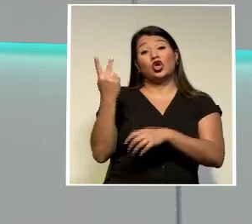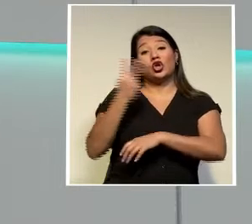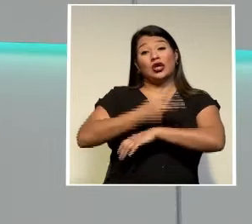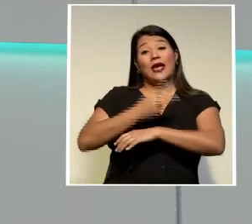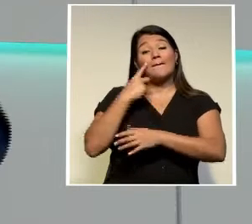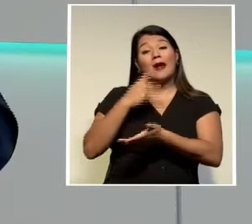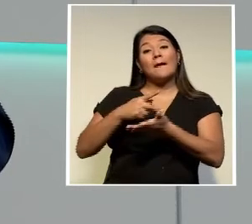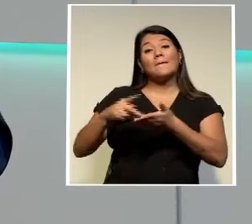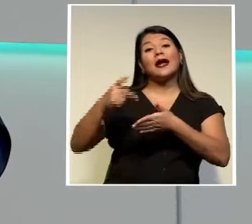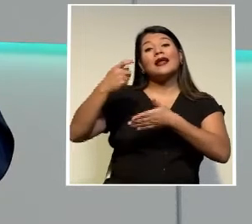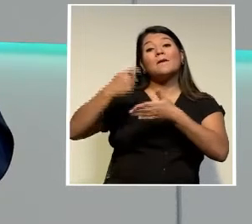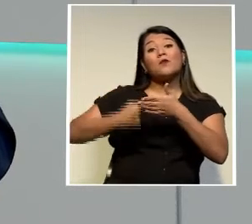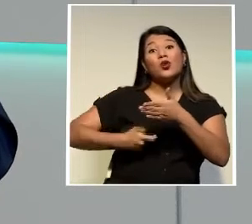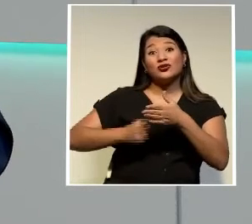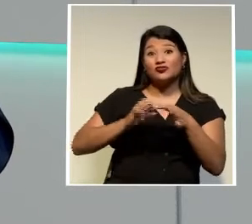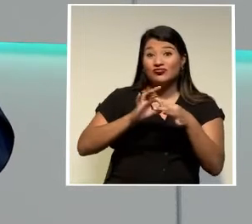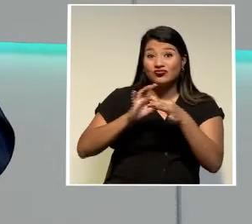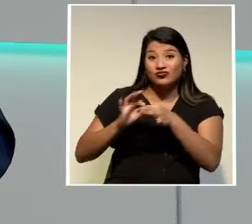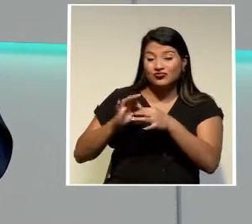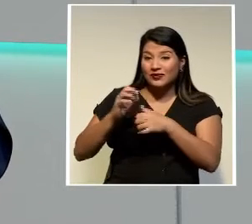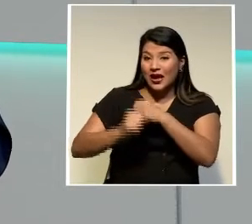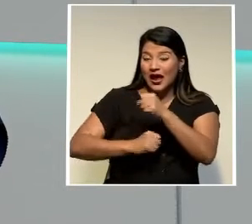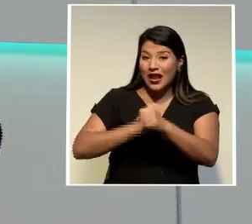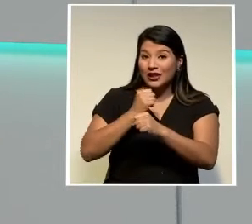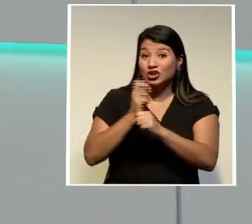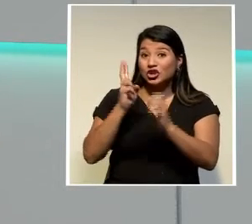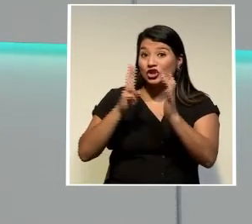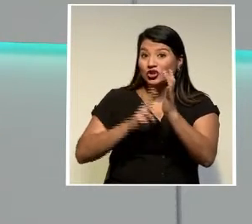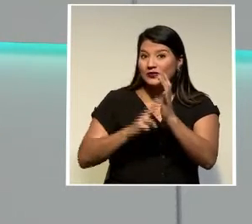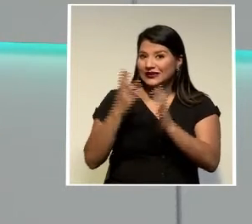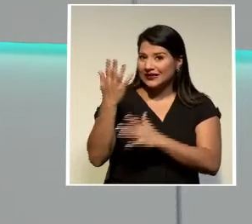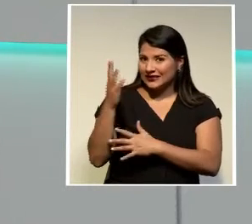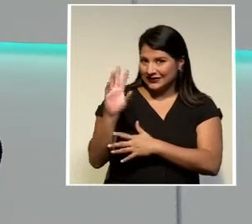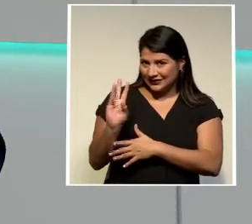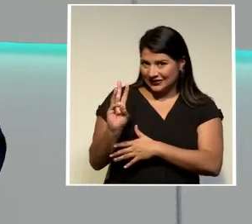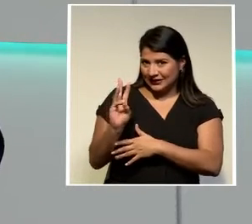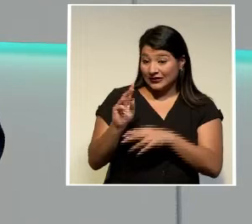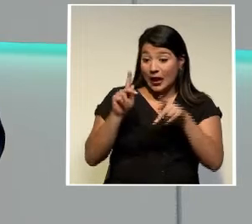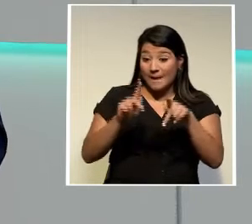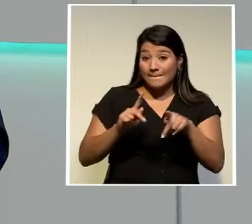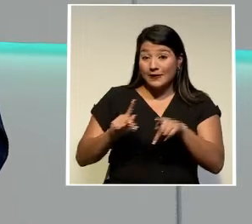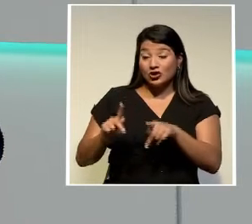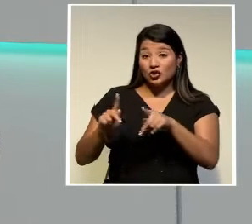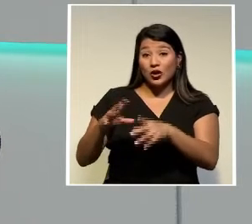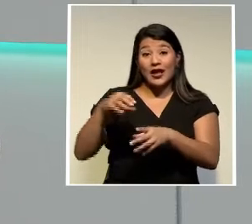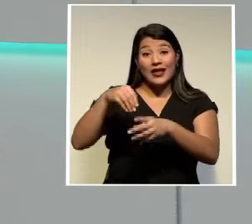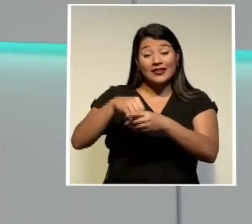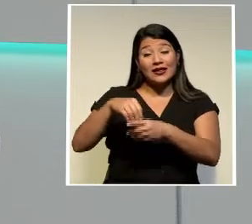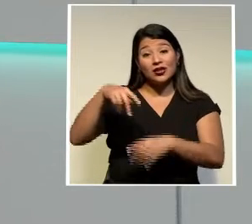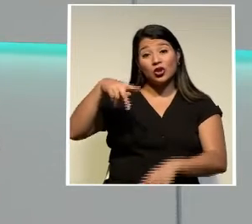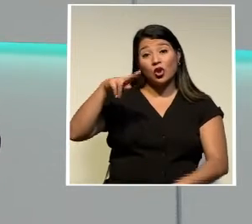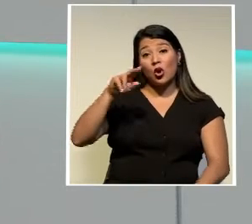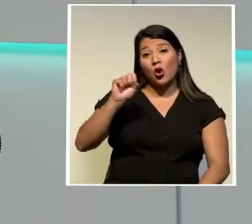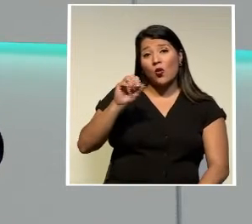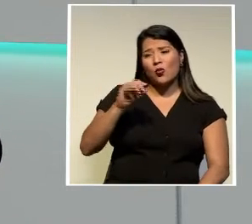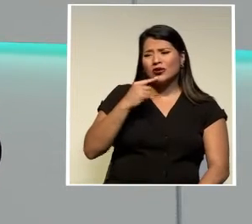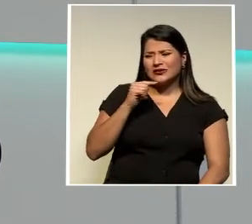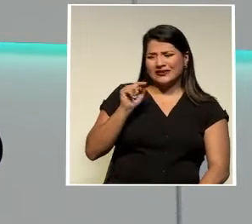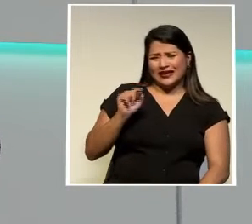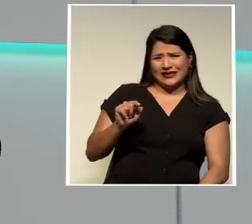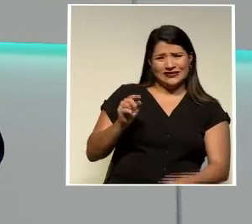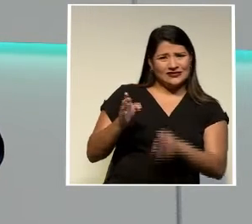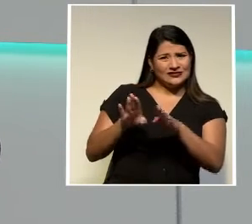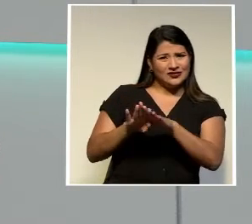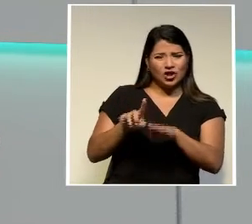correspondientes al año 2016 los integrantes del pus catalogaron el cierre como un acto poco